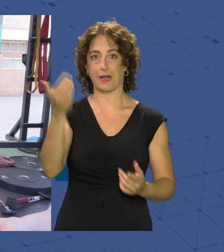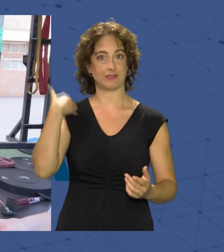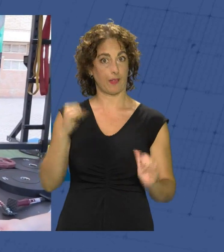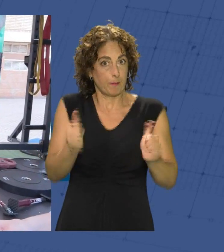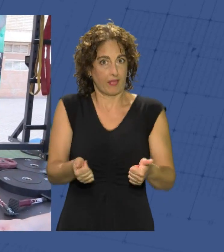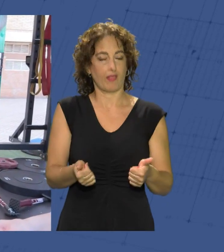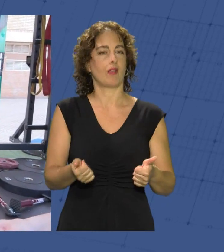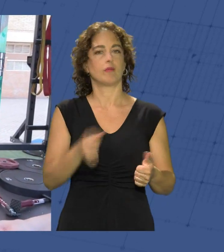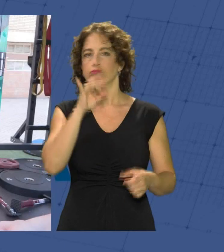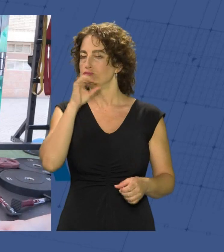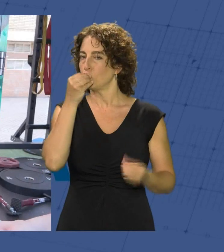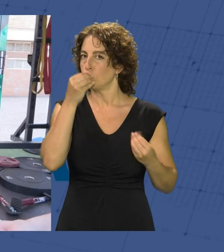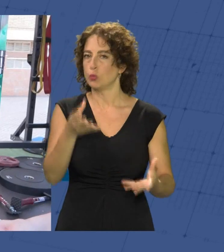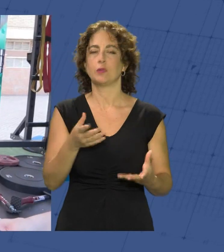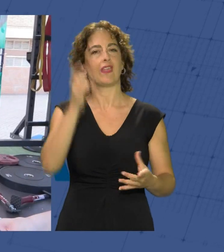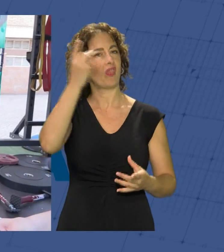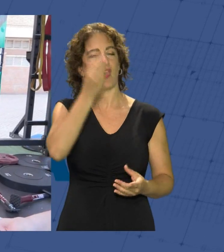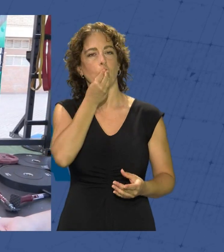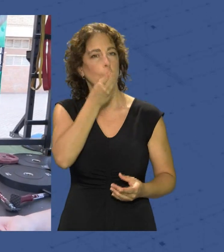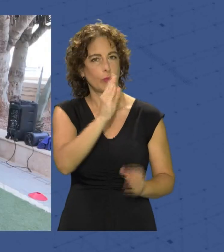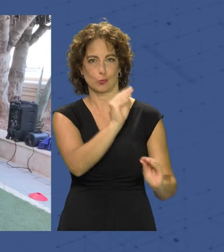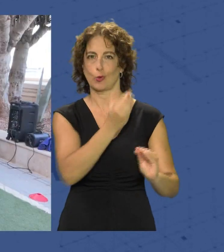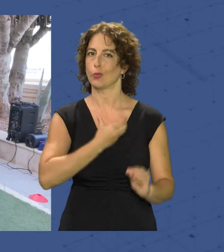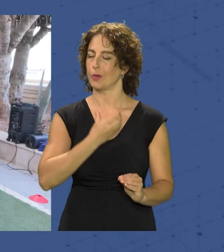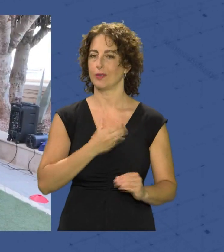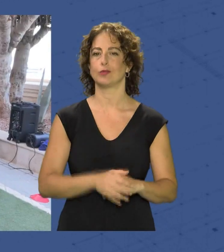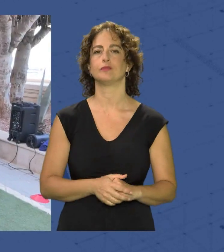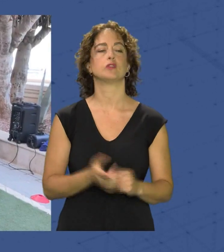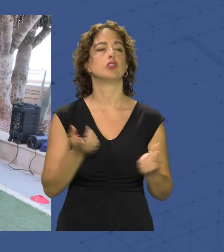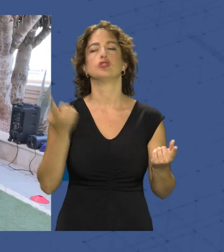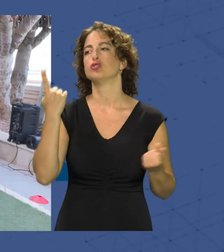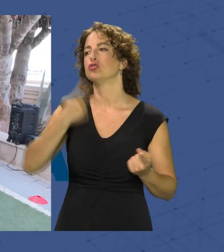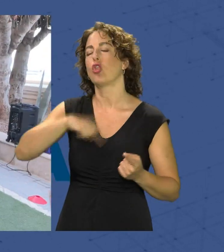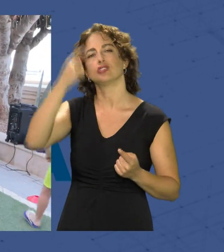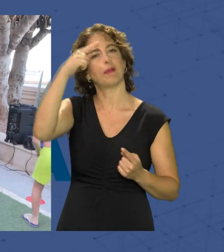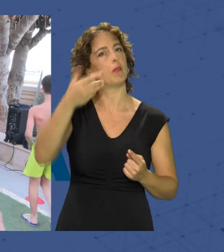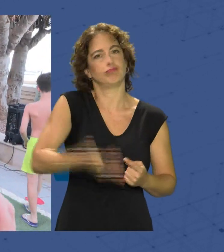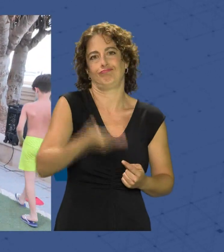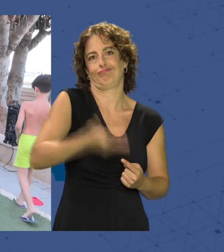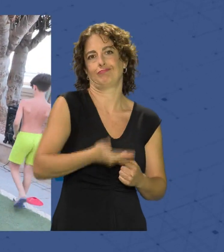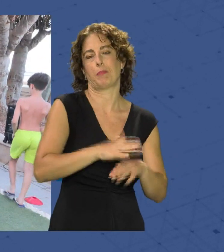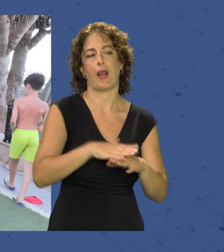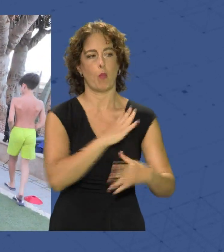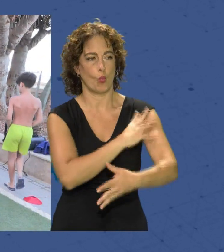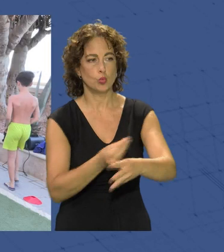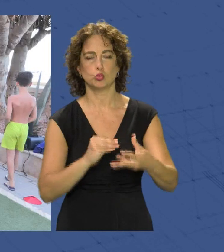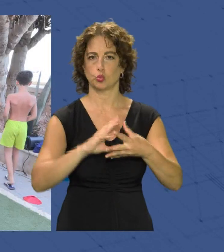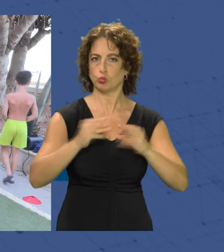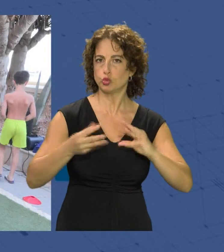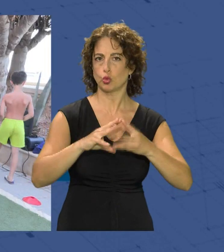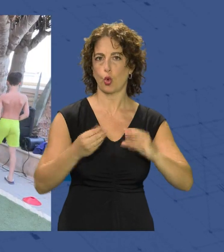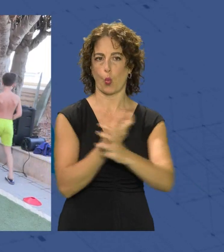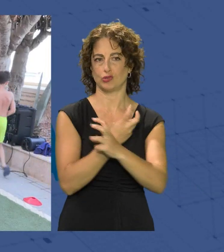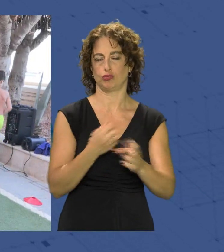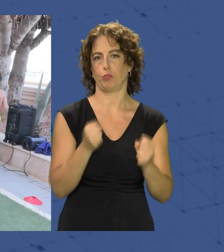y la verdad que muy bien. Muy buena idea la del ayuntamiento. Todos sabemos que es fundamental para coger musculación para los huesos